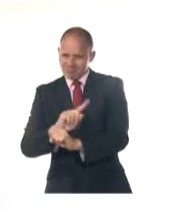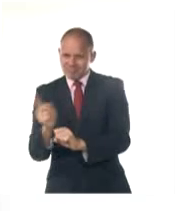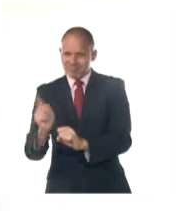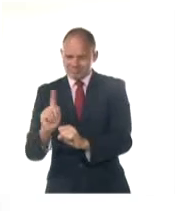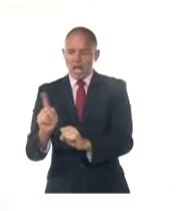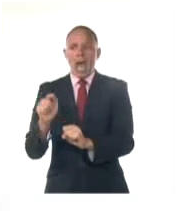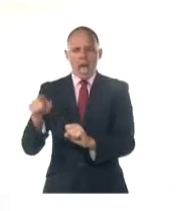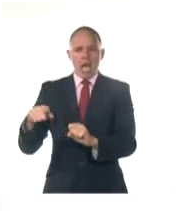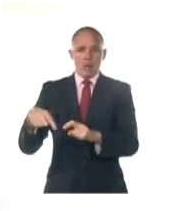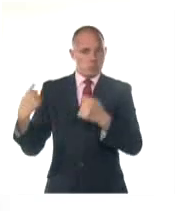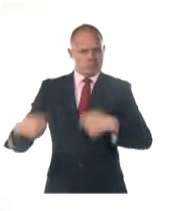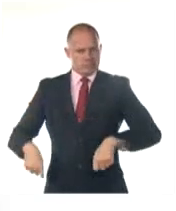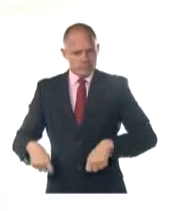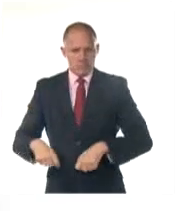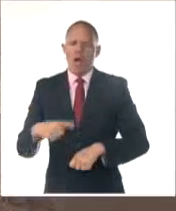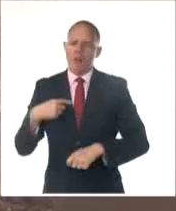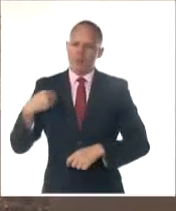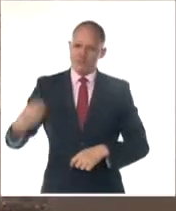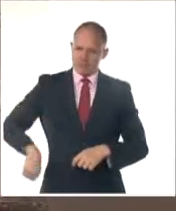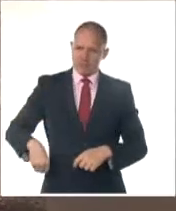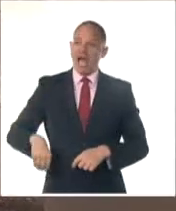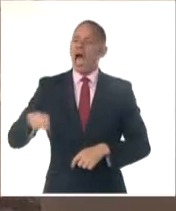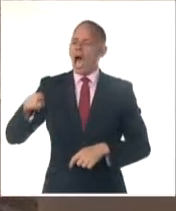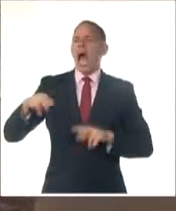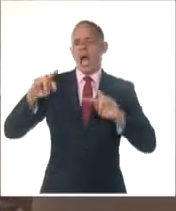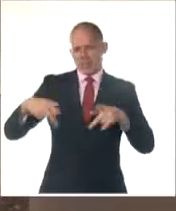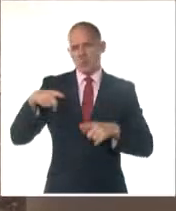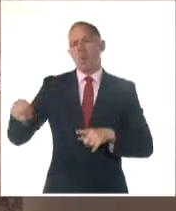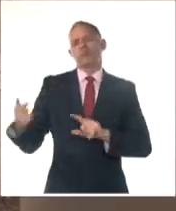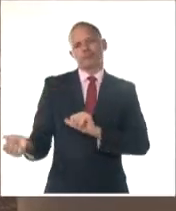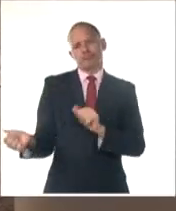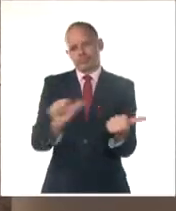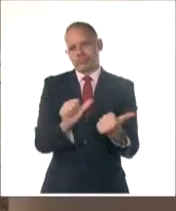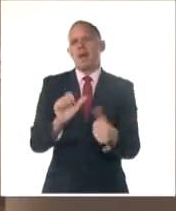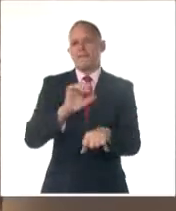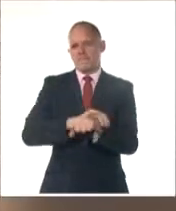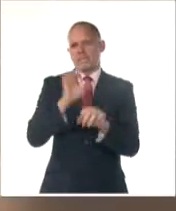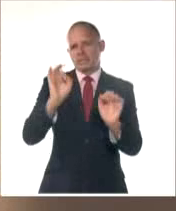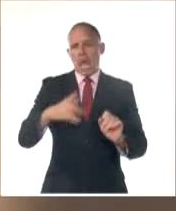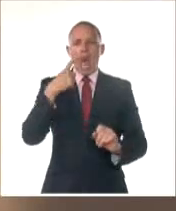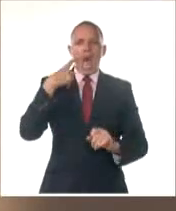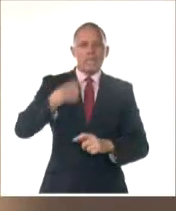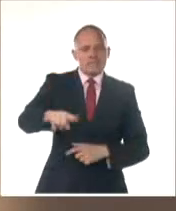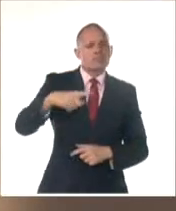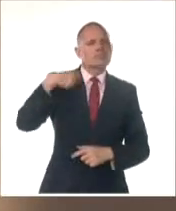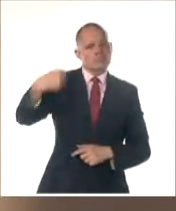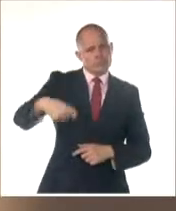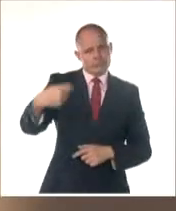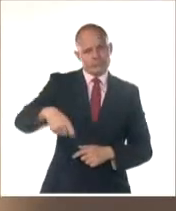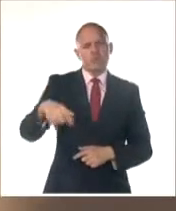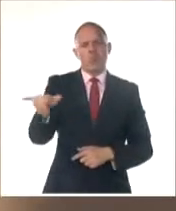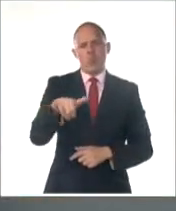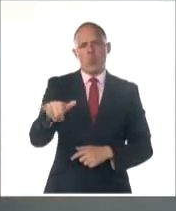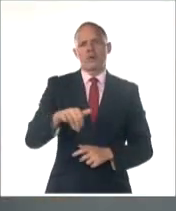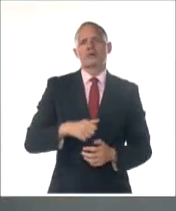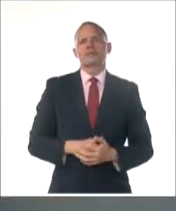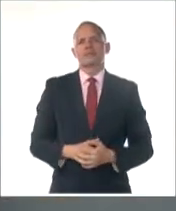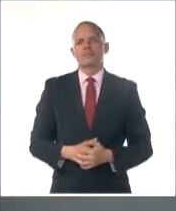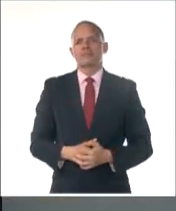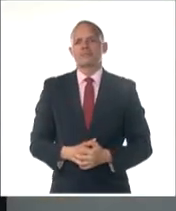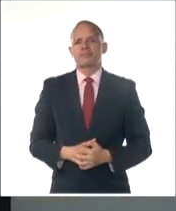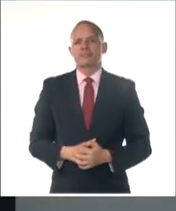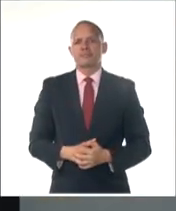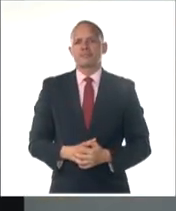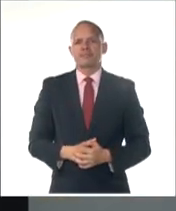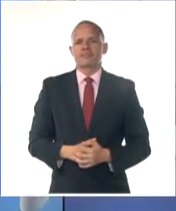momento de abandonar el país y serán puestos a disposición de los tribunales correspondientes para la revocación de dicho beneficio.